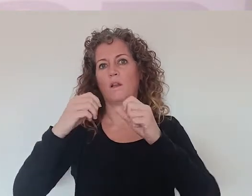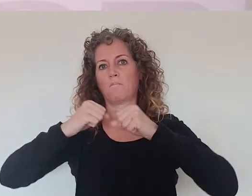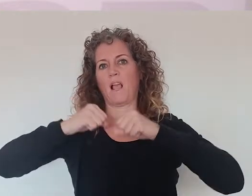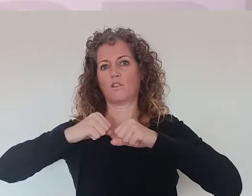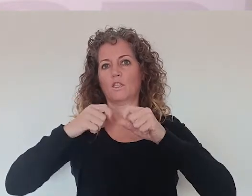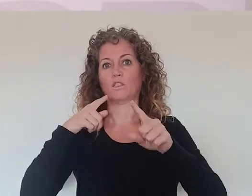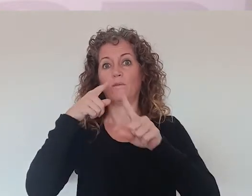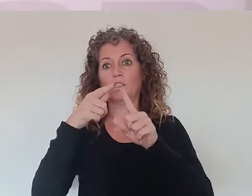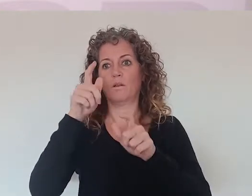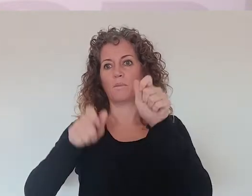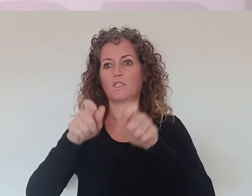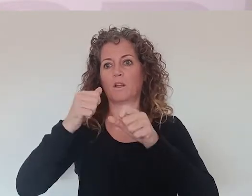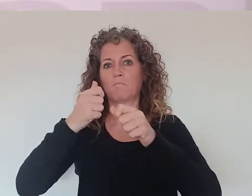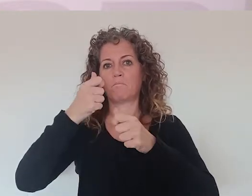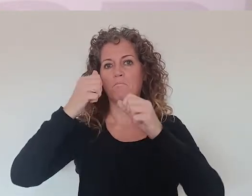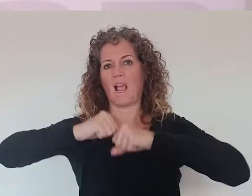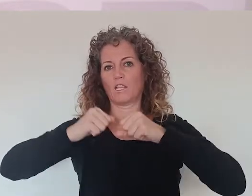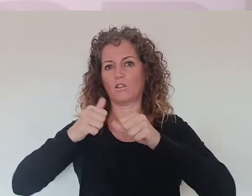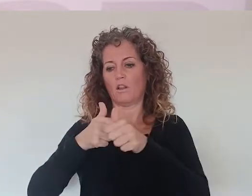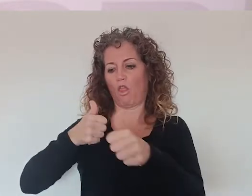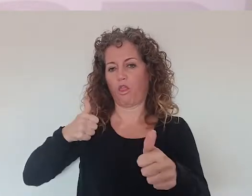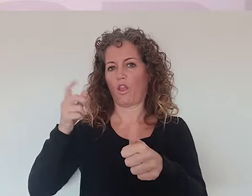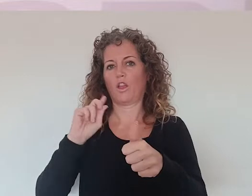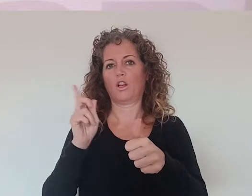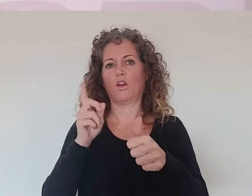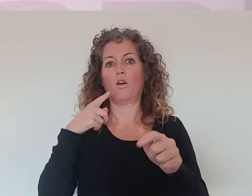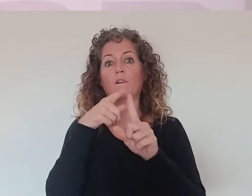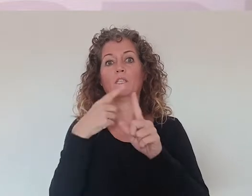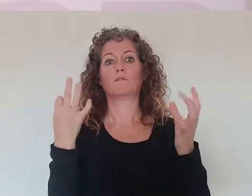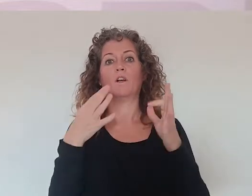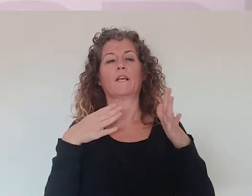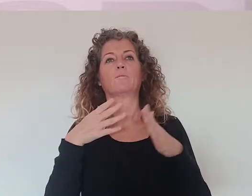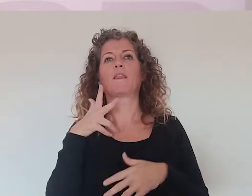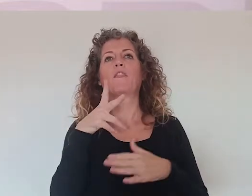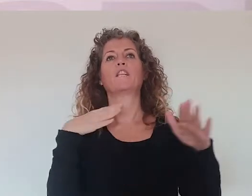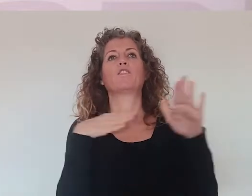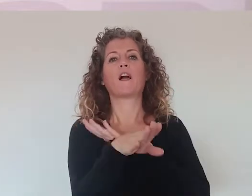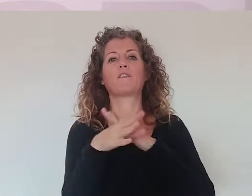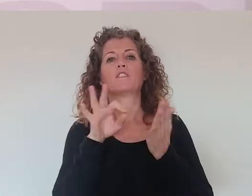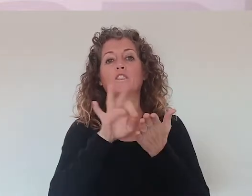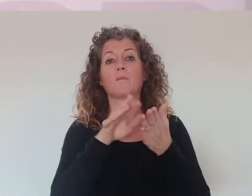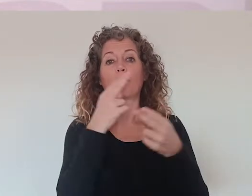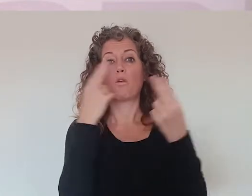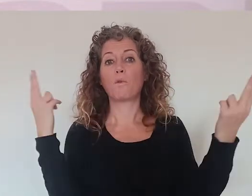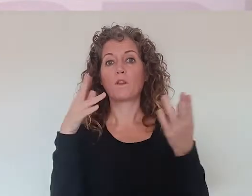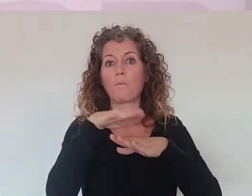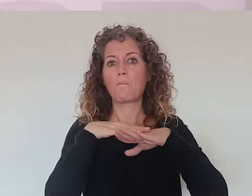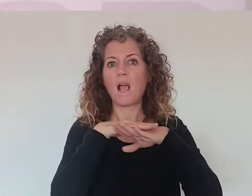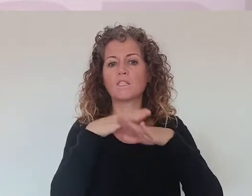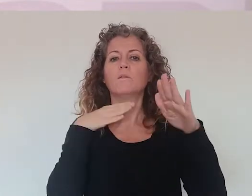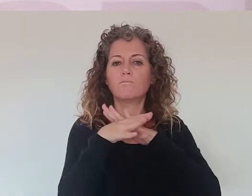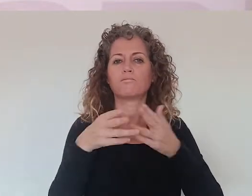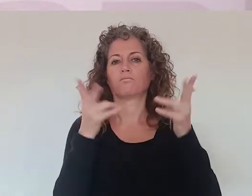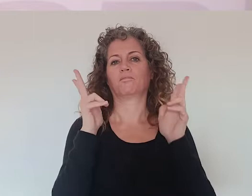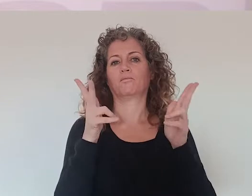sin dejar a las personas mayores atrás, para que esa falta de formación tecnológica nos impida el derecho a